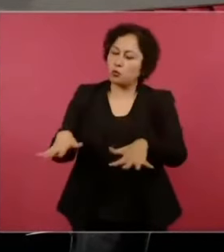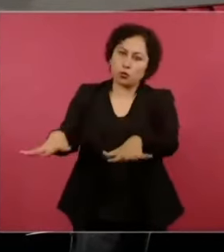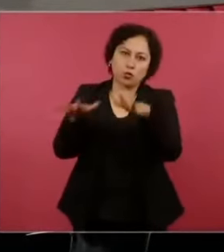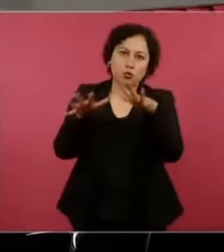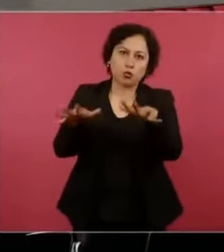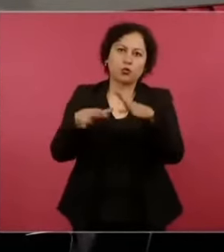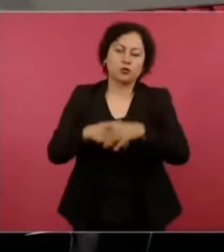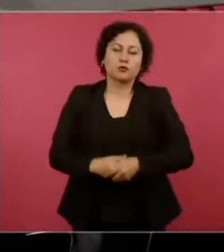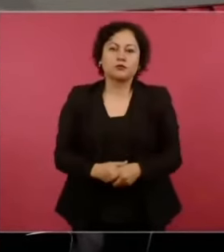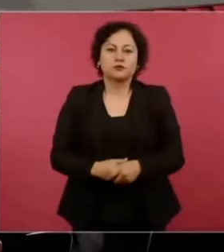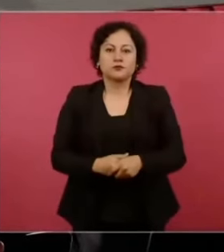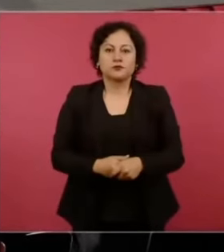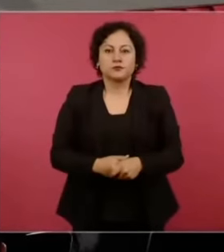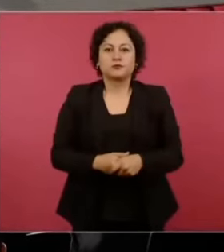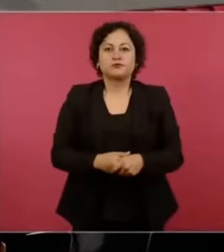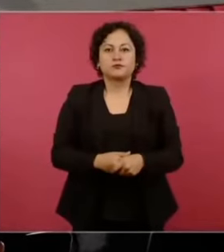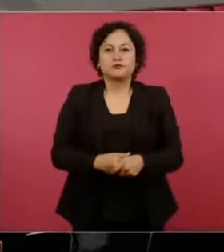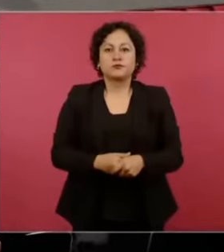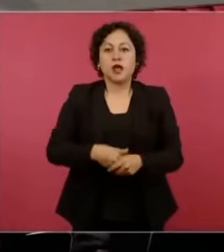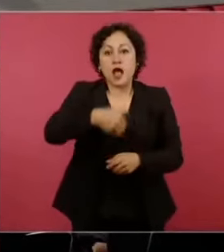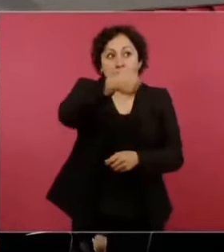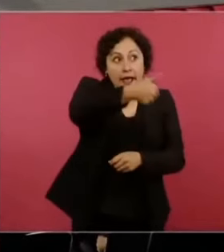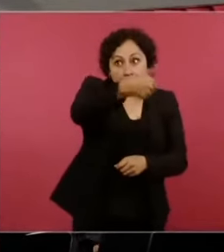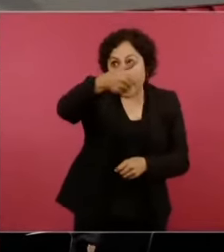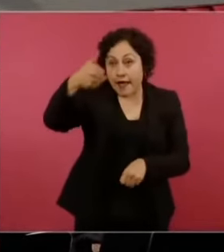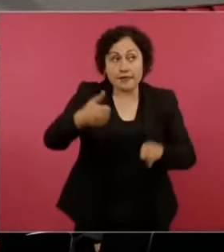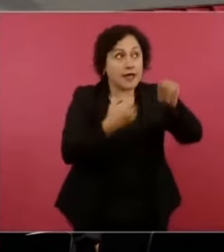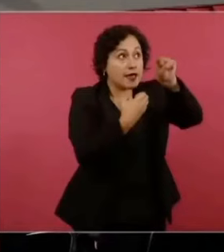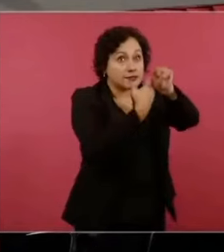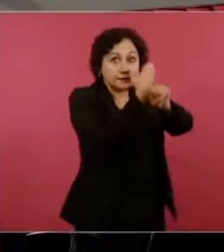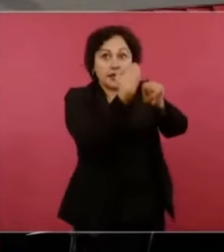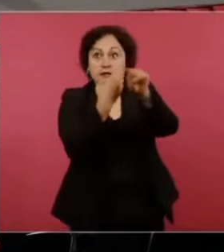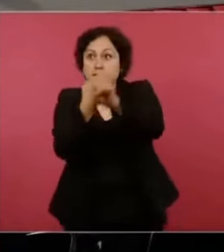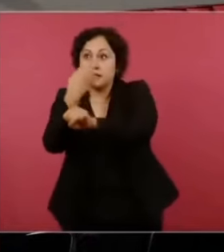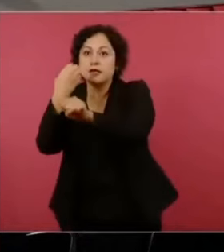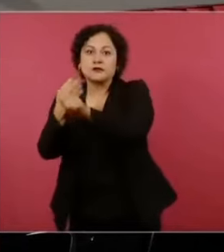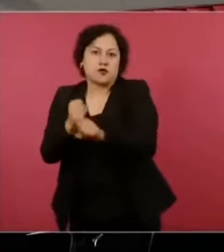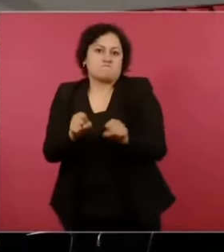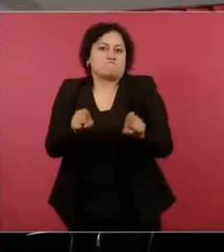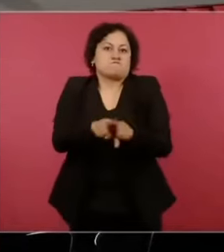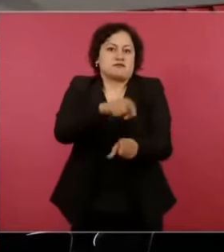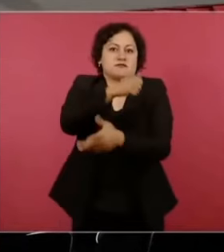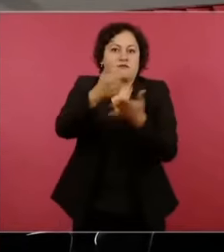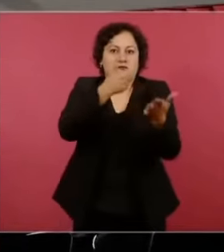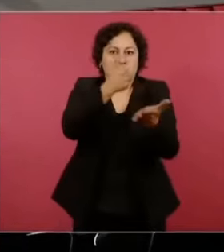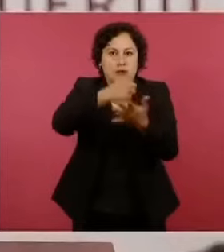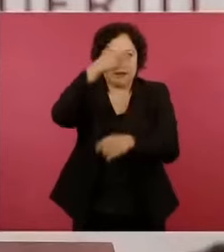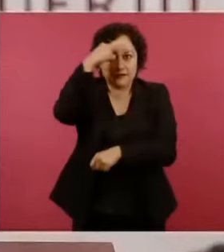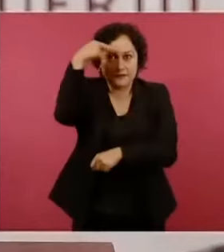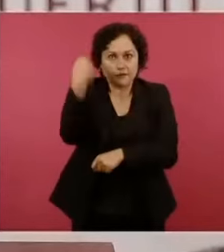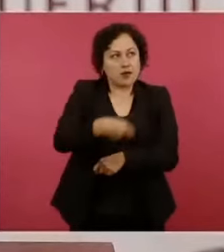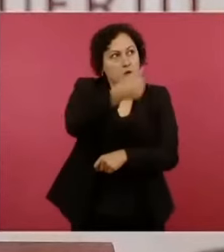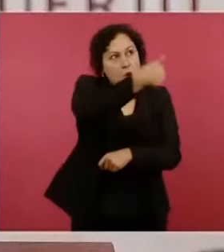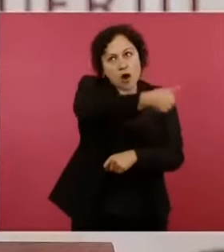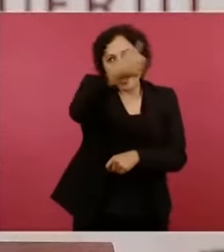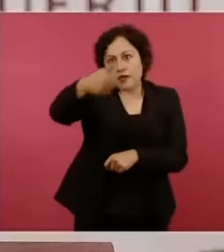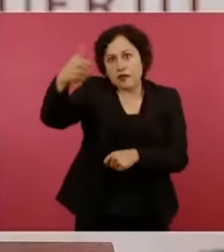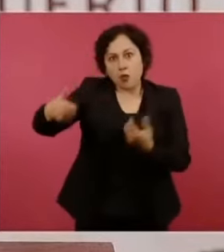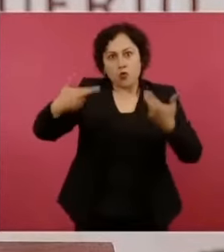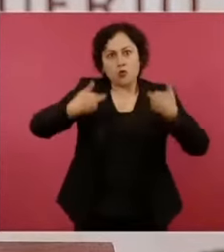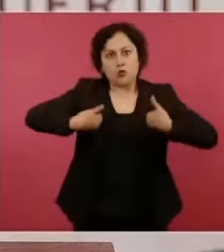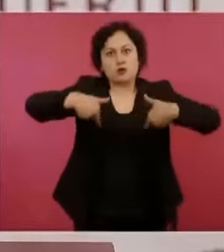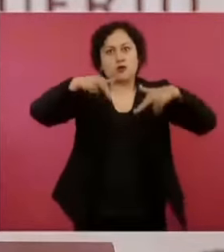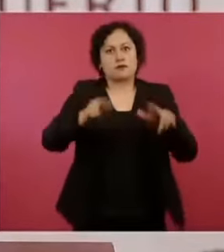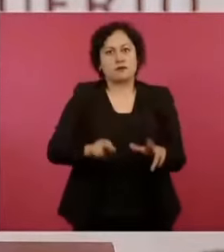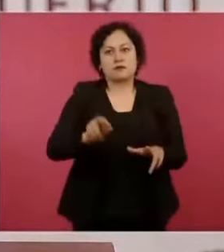Y en cada entidad federativa, incluyendo la Ciudad de México, un representante de usted, señor presidente, no